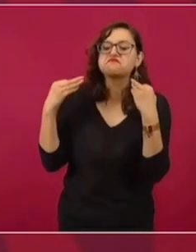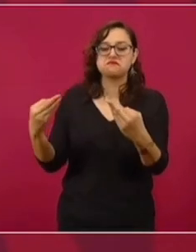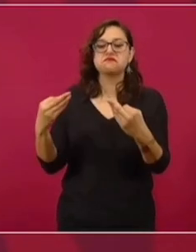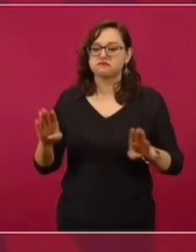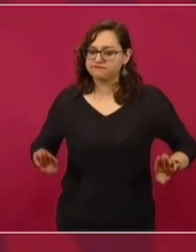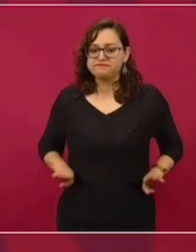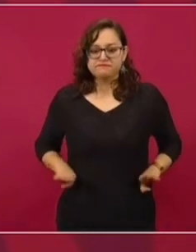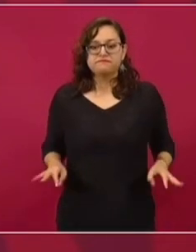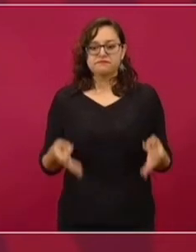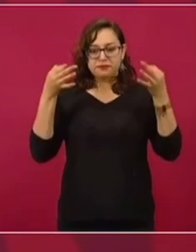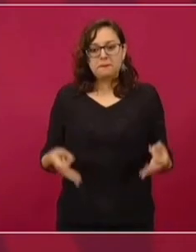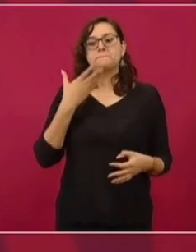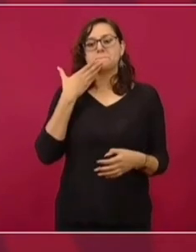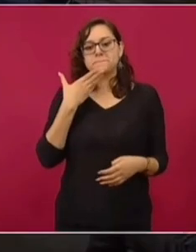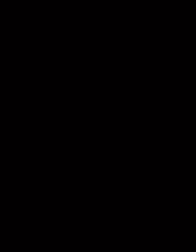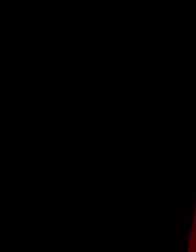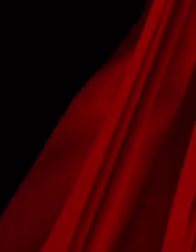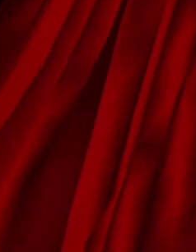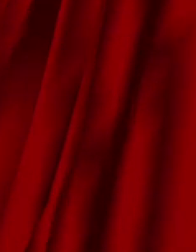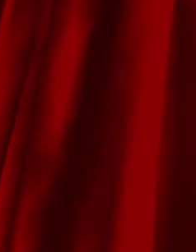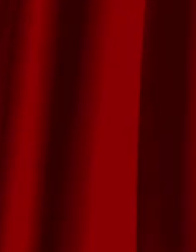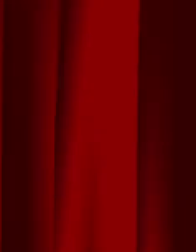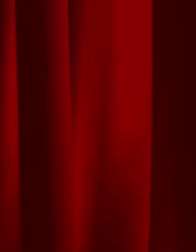con principios y con ideales. No todavía existe. Gracias